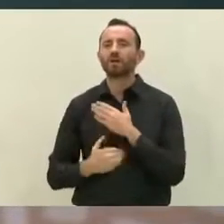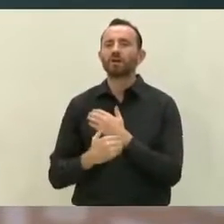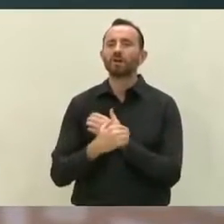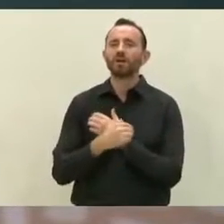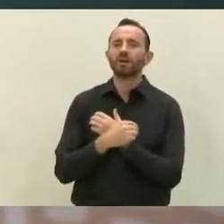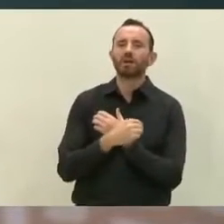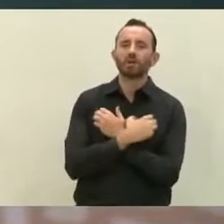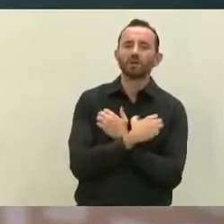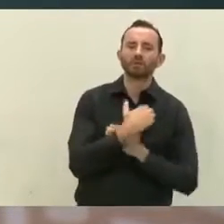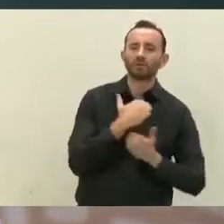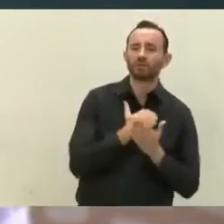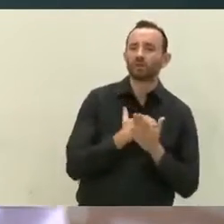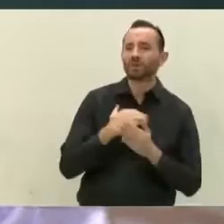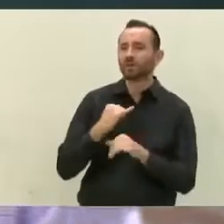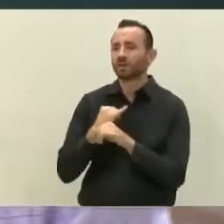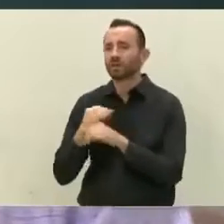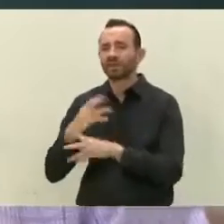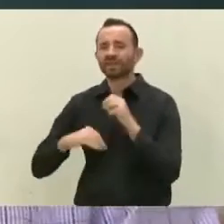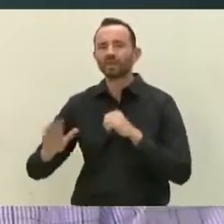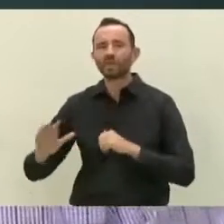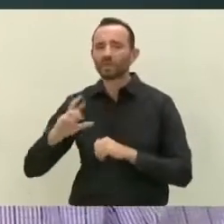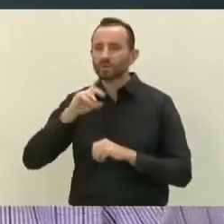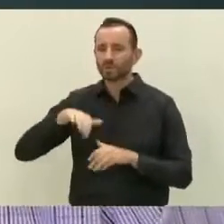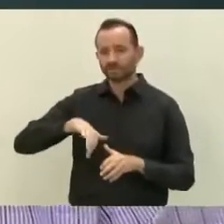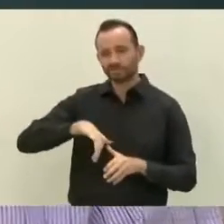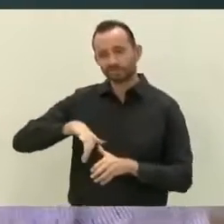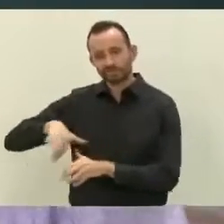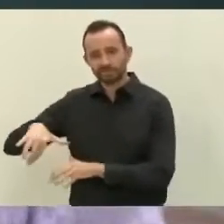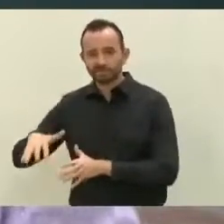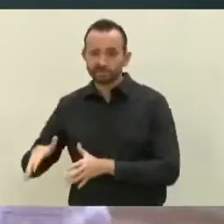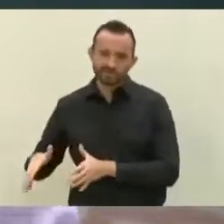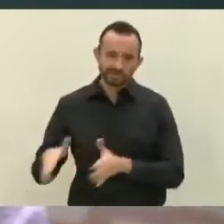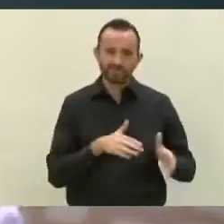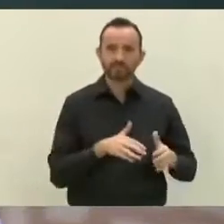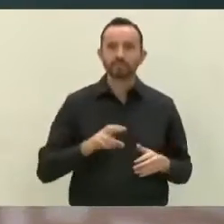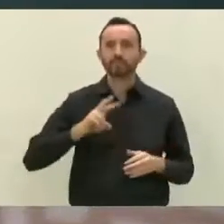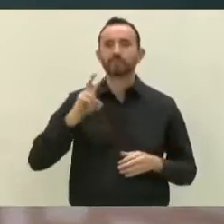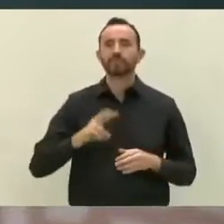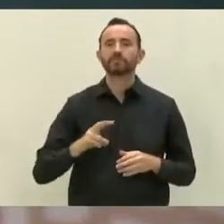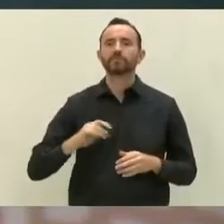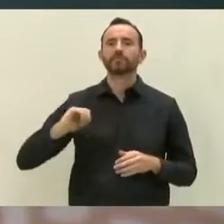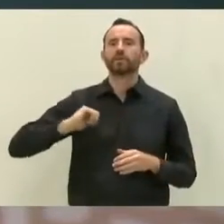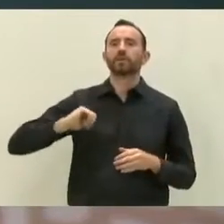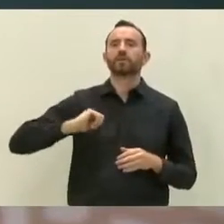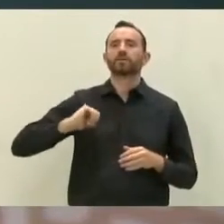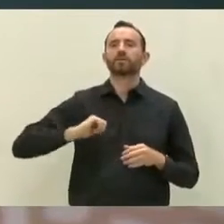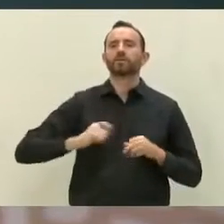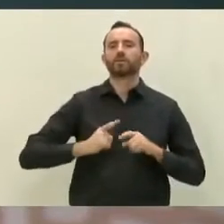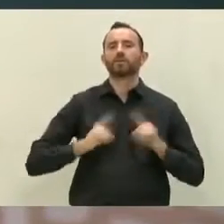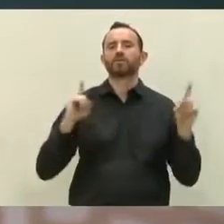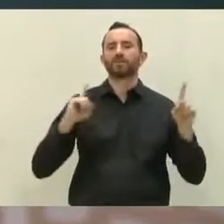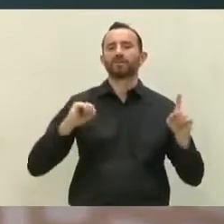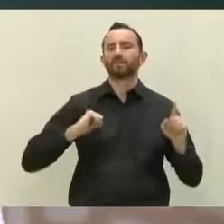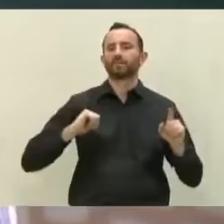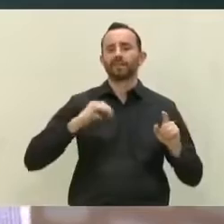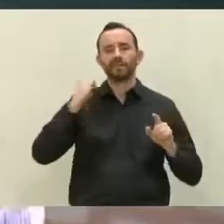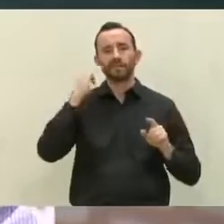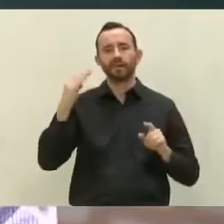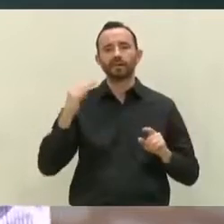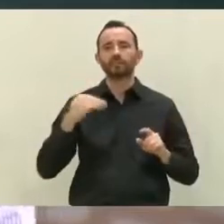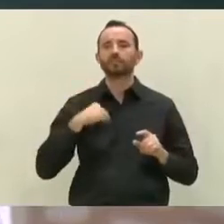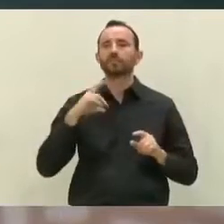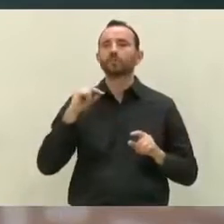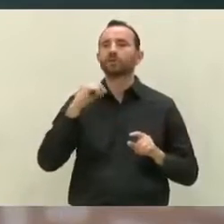Y antes, pues, era distinto. Yo no quiero que sea como antes, pero no que porque